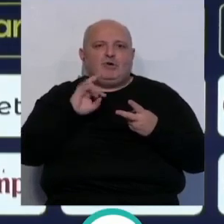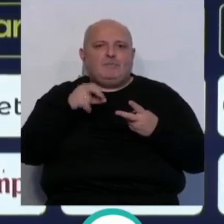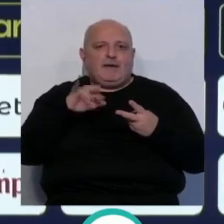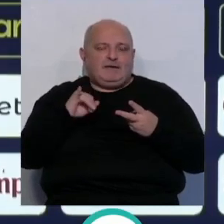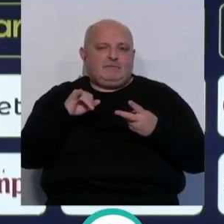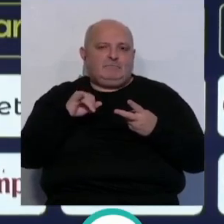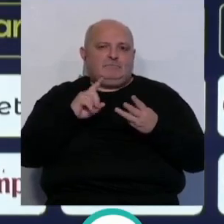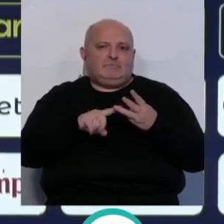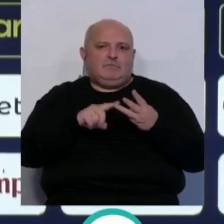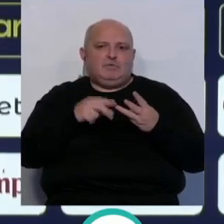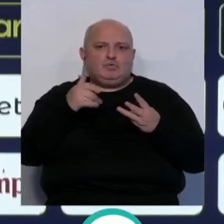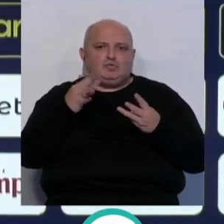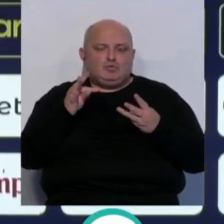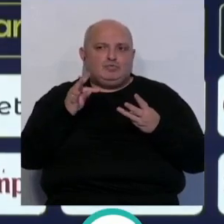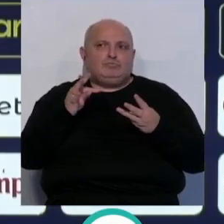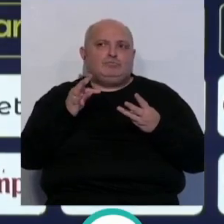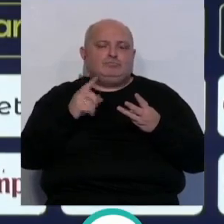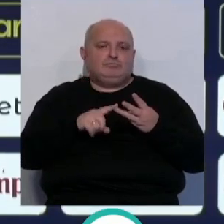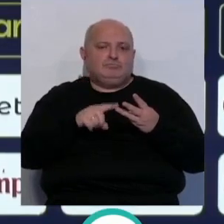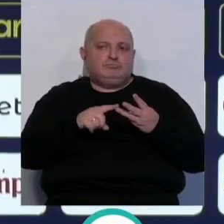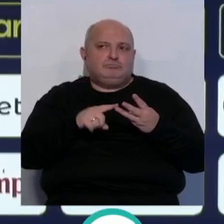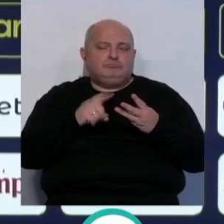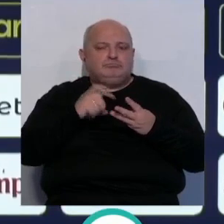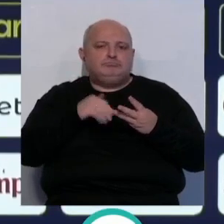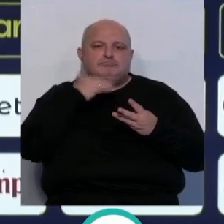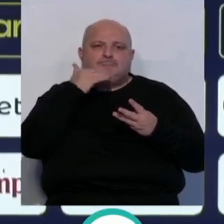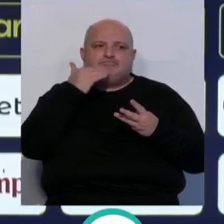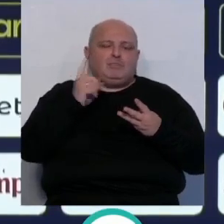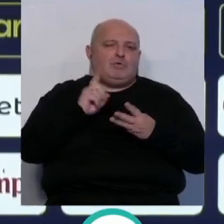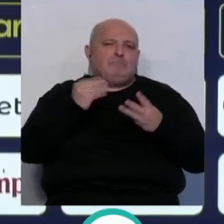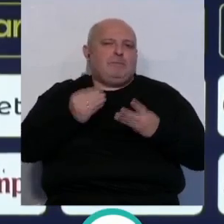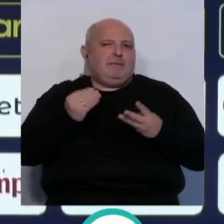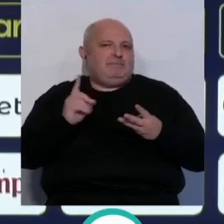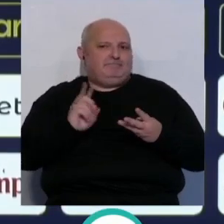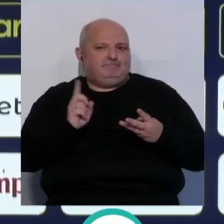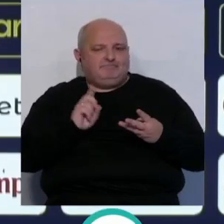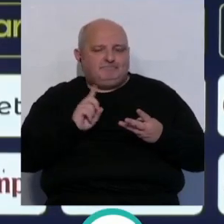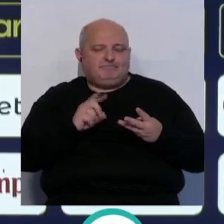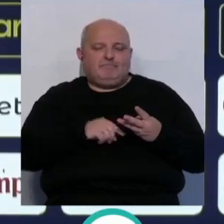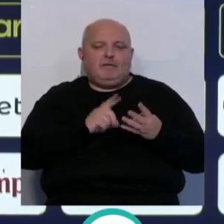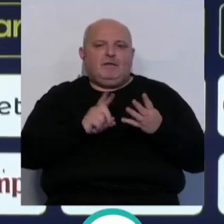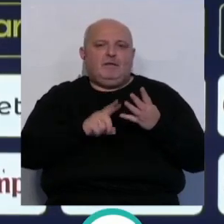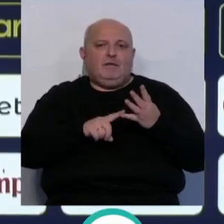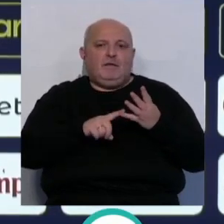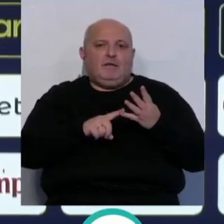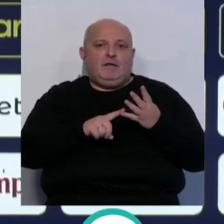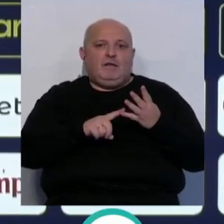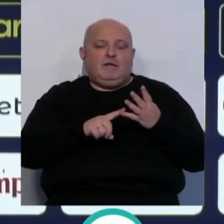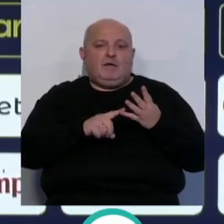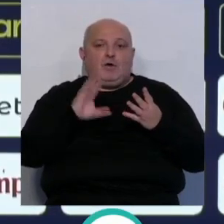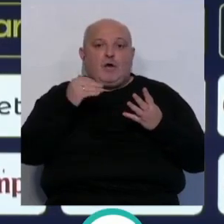Mari, el tema de Víctor Chus, que verá que están ya entrando con nosotros una parte amplia del entrenamiento, pero nos falta un poquito. Y luego el tema de